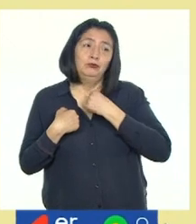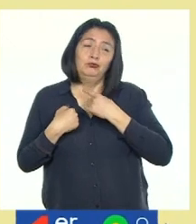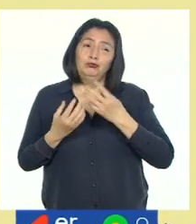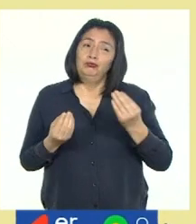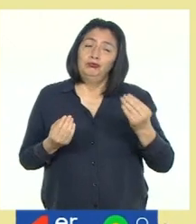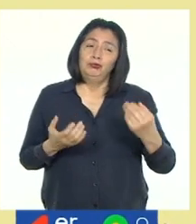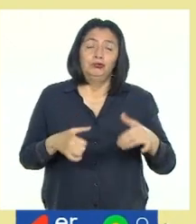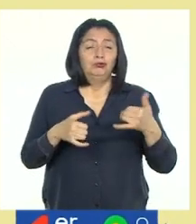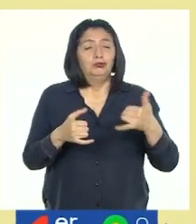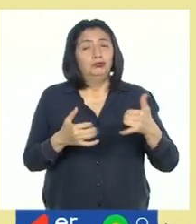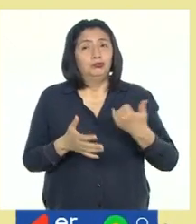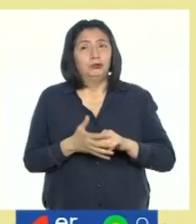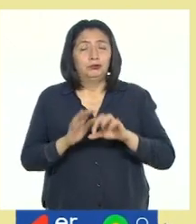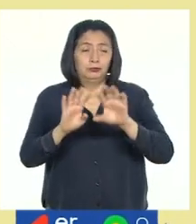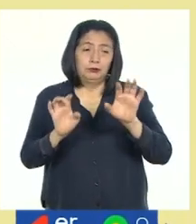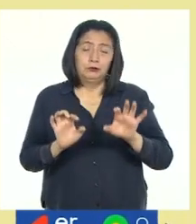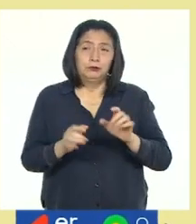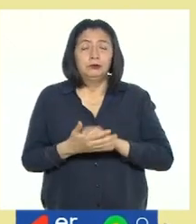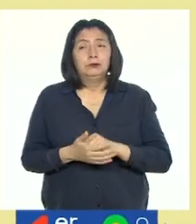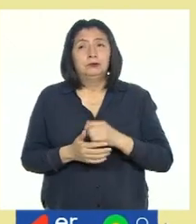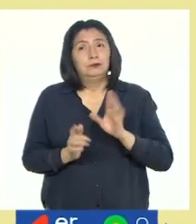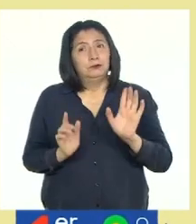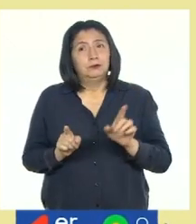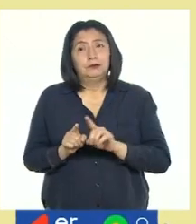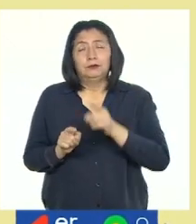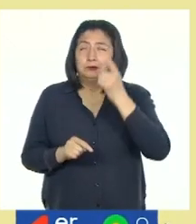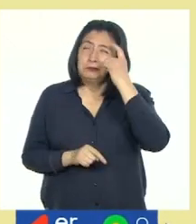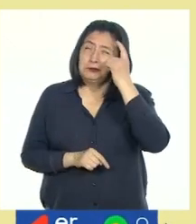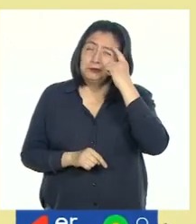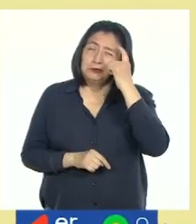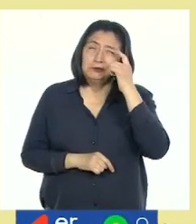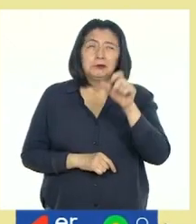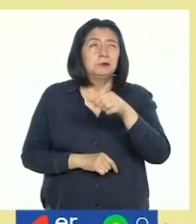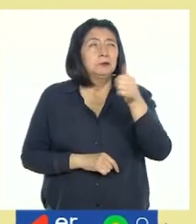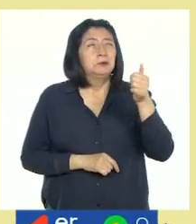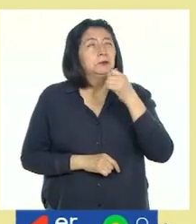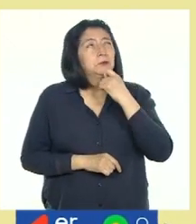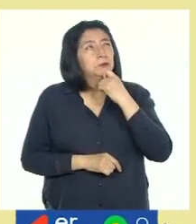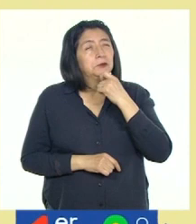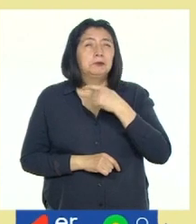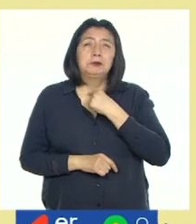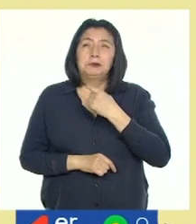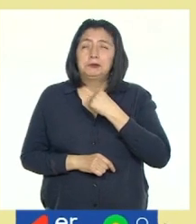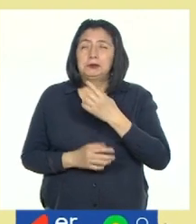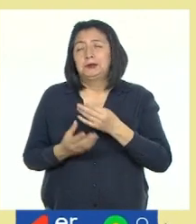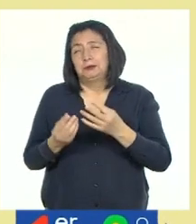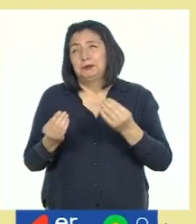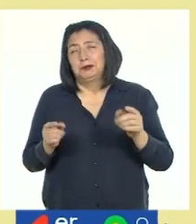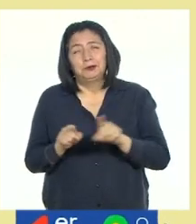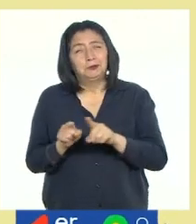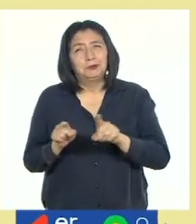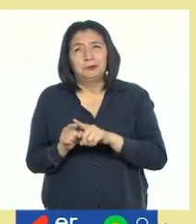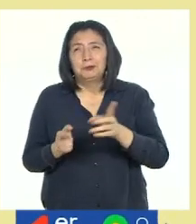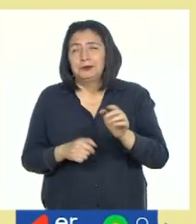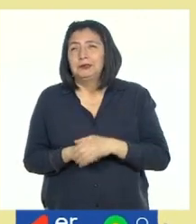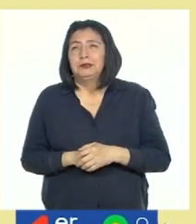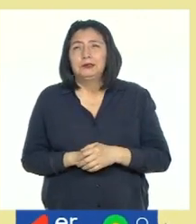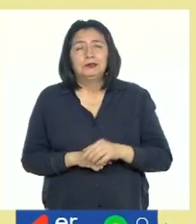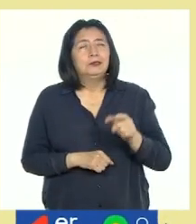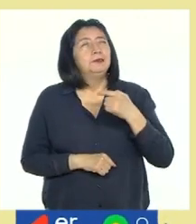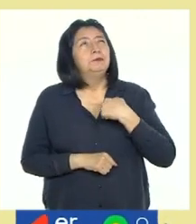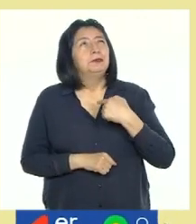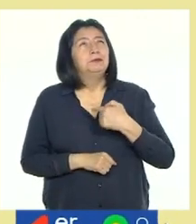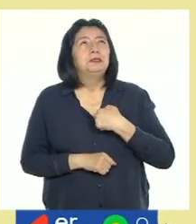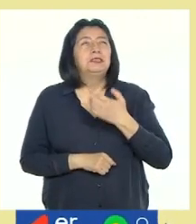gusta mucho jugar con mi computadora. Así que pensé en otra actividad que me gustara tanto como hice. Y